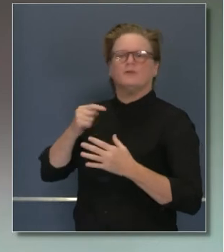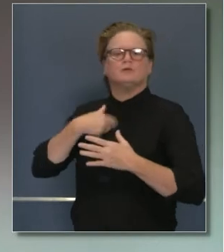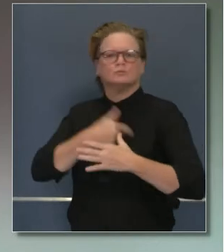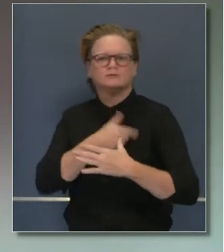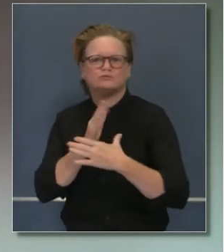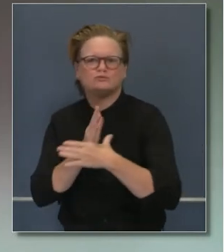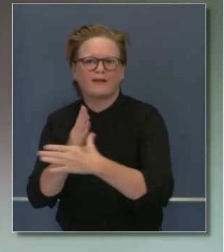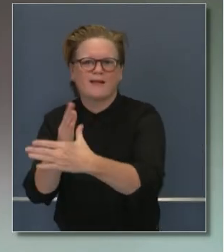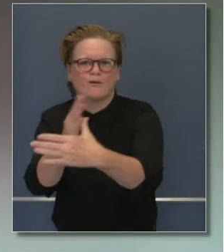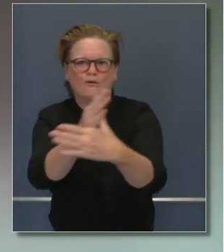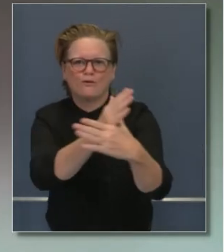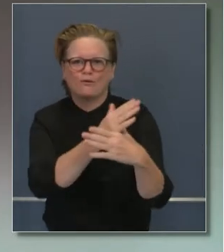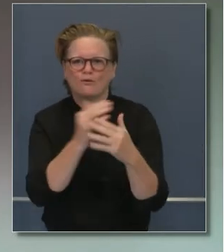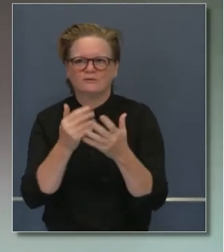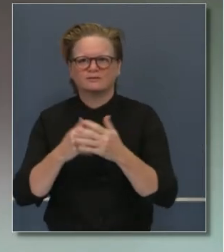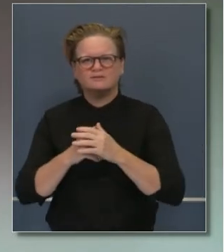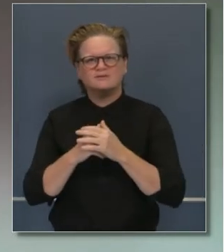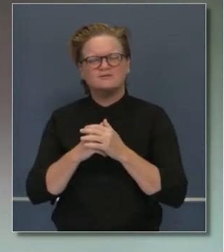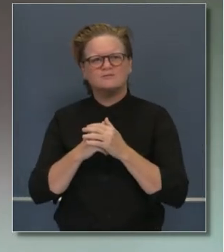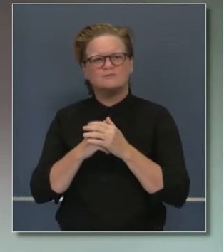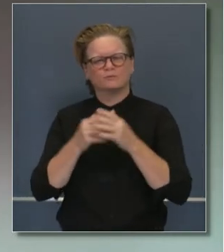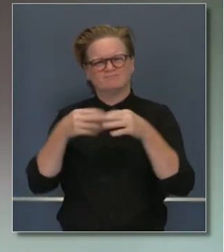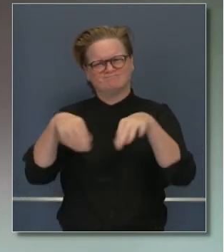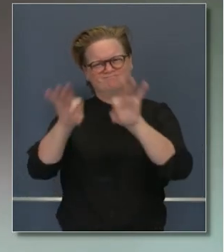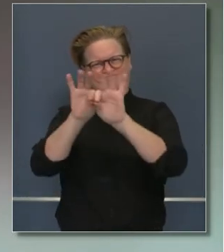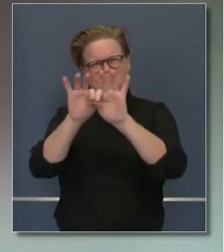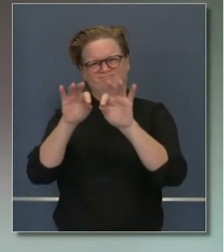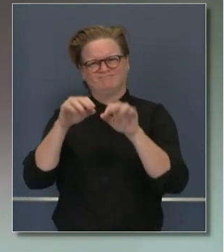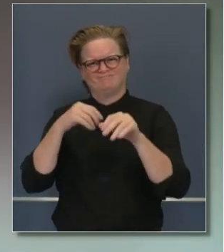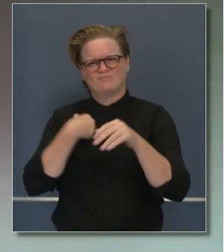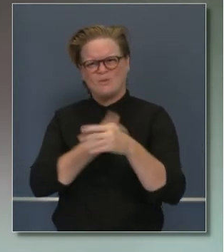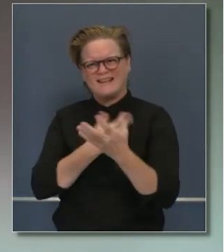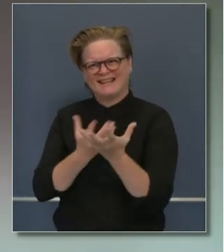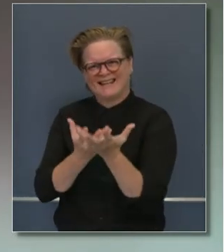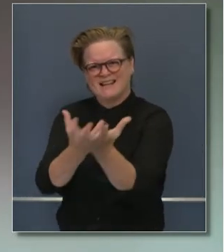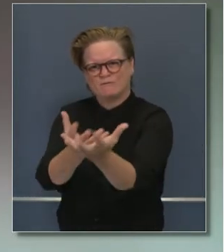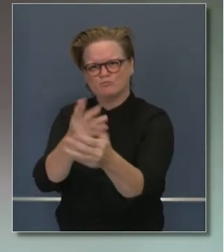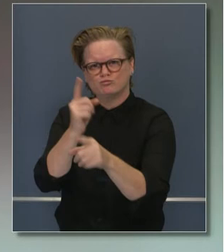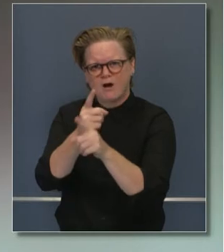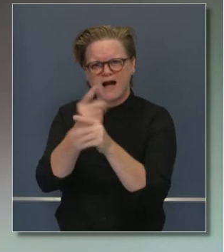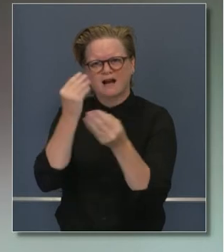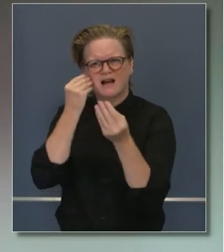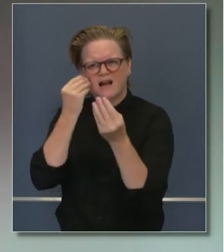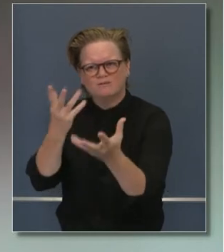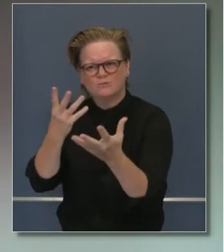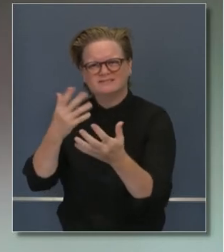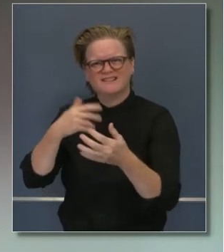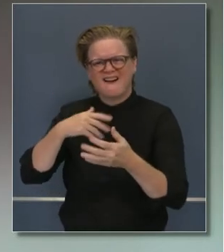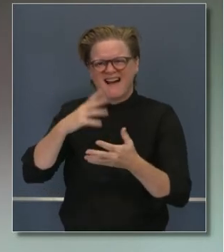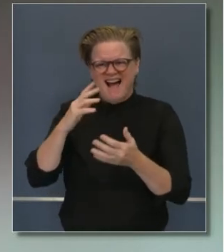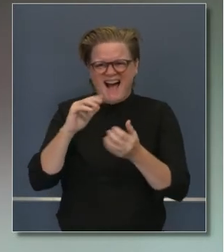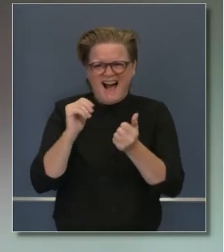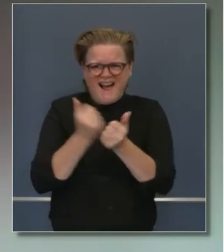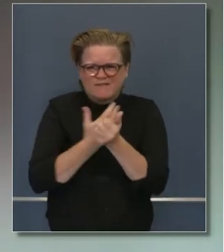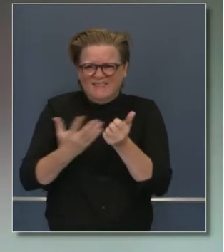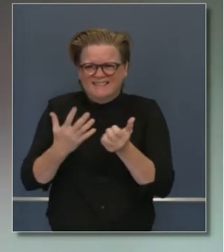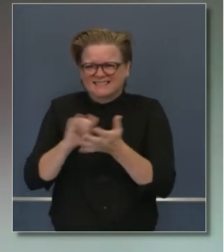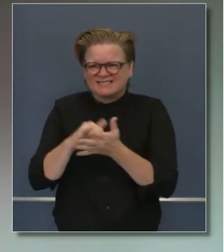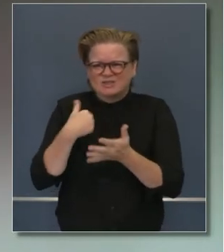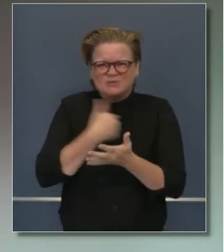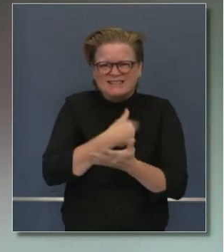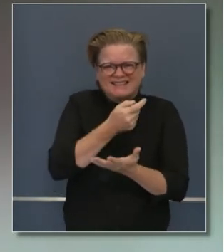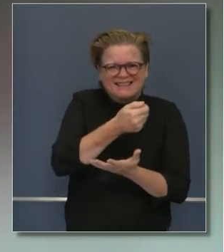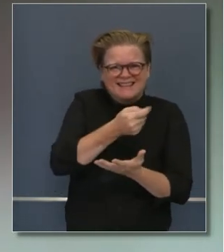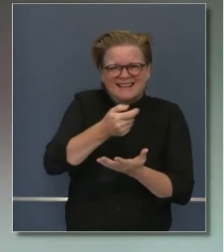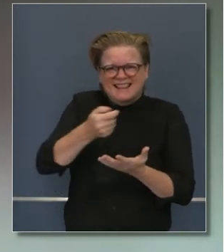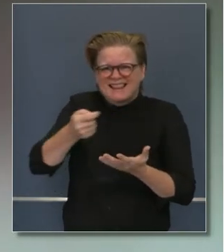en parte a todo el público en California que lo que estamos enfrentando, todo importa, hasta los menores